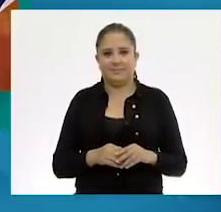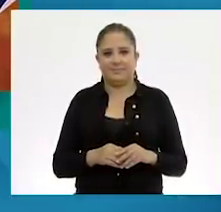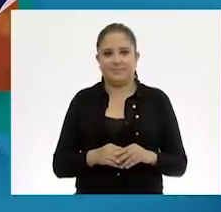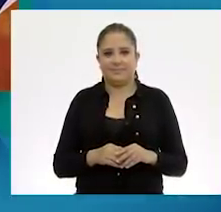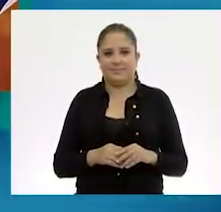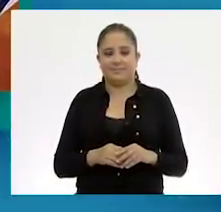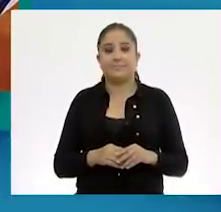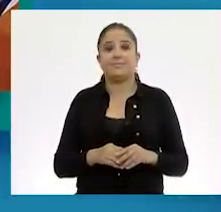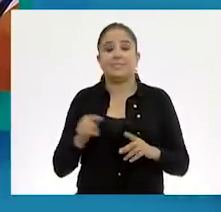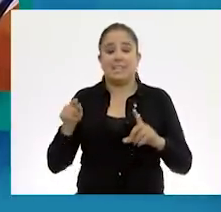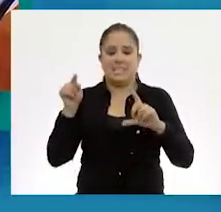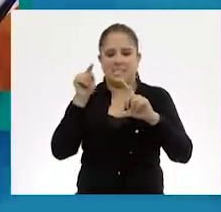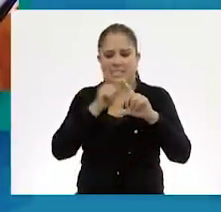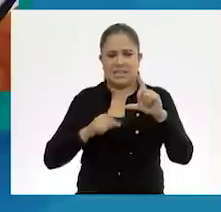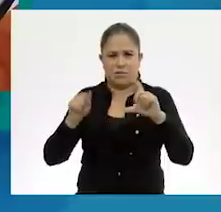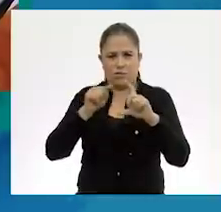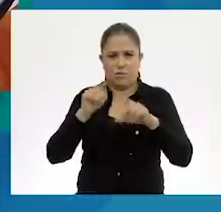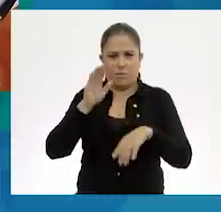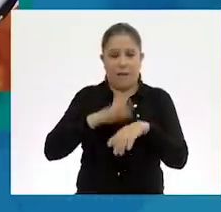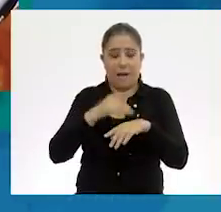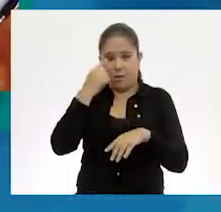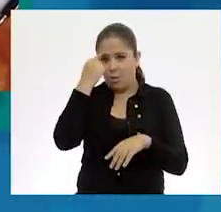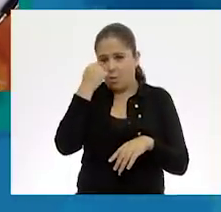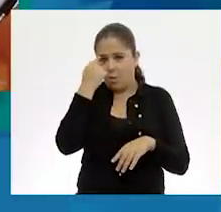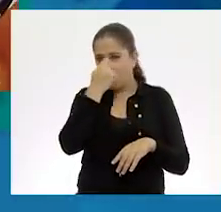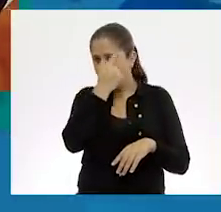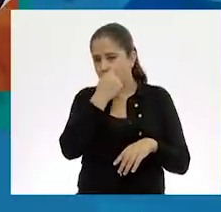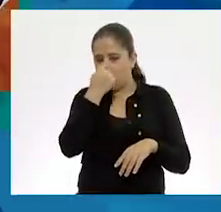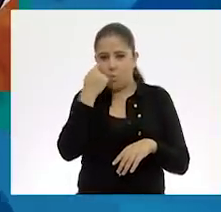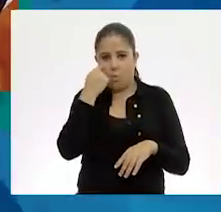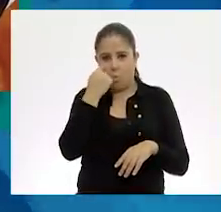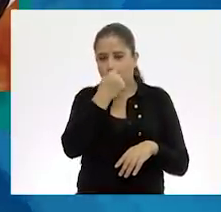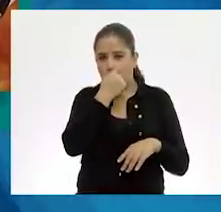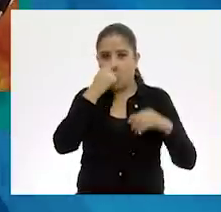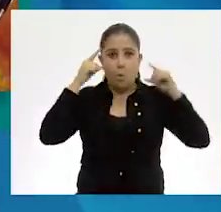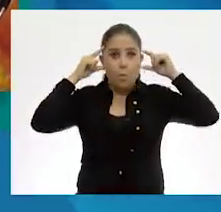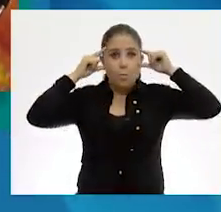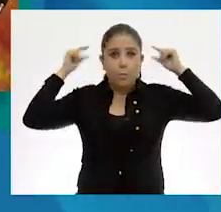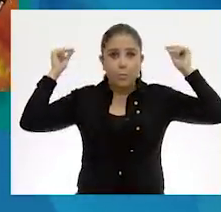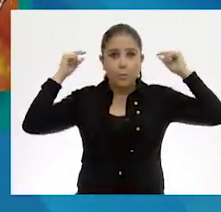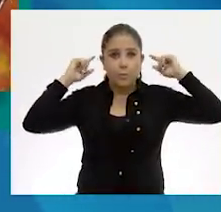Un circulito más para su ojo. Orejas.